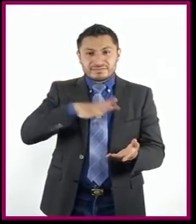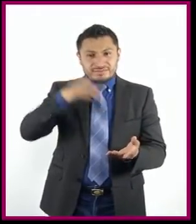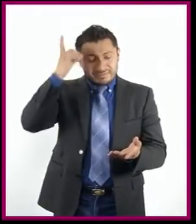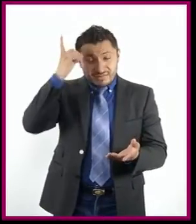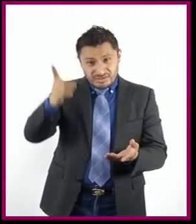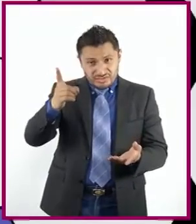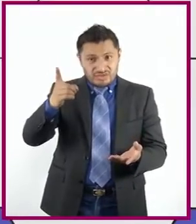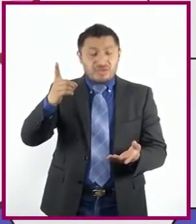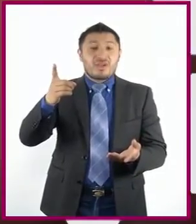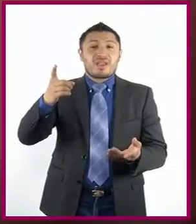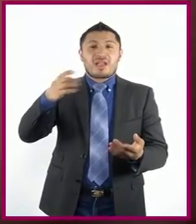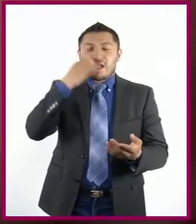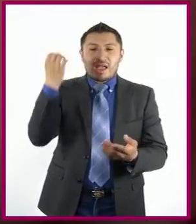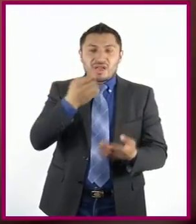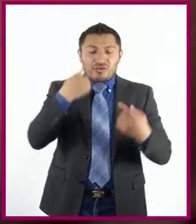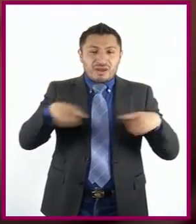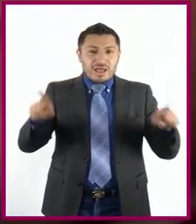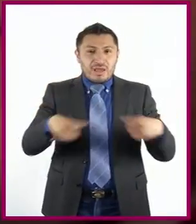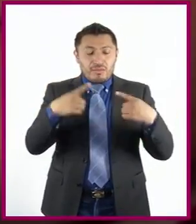señoritas.